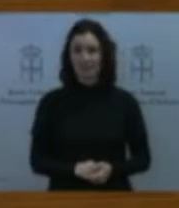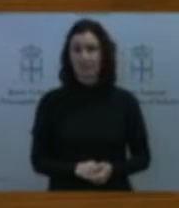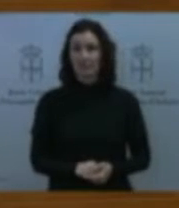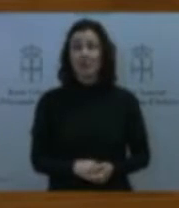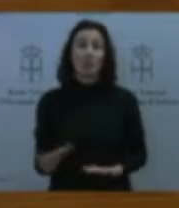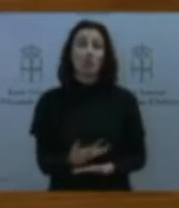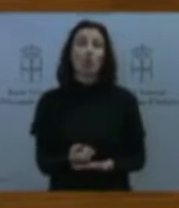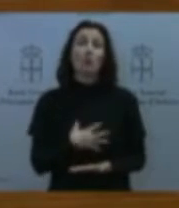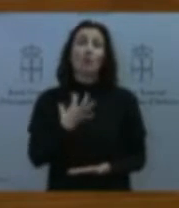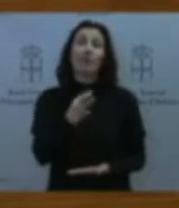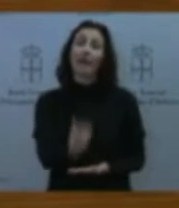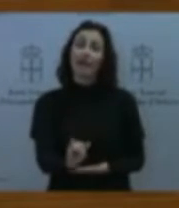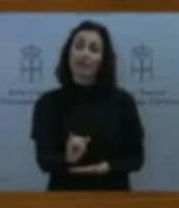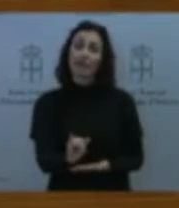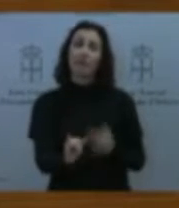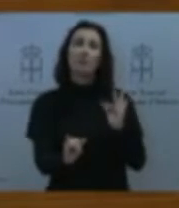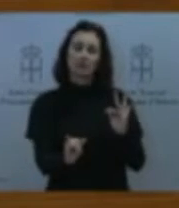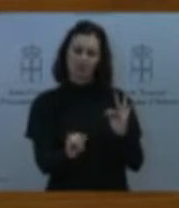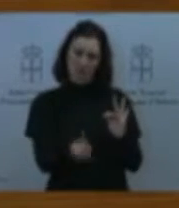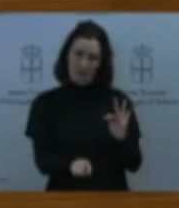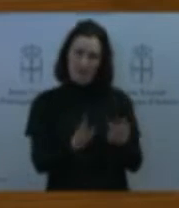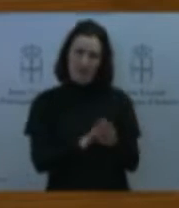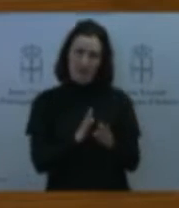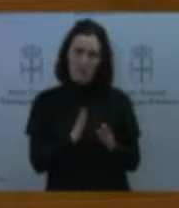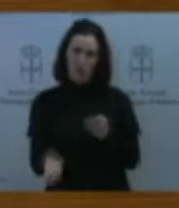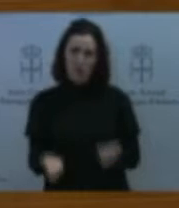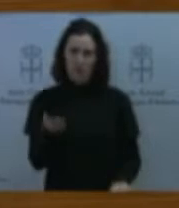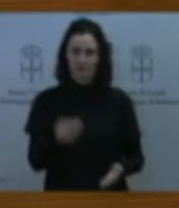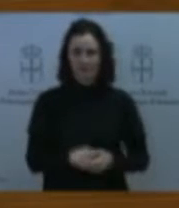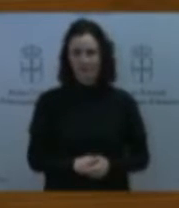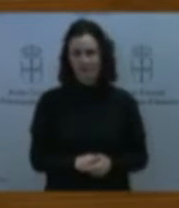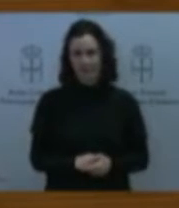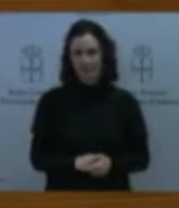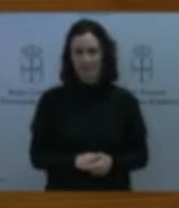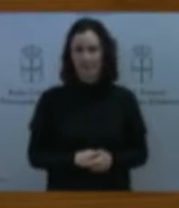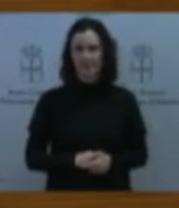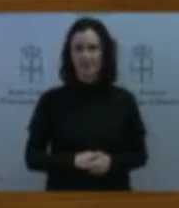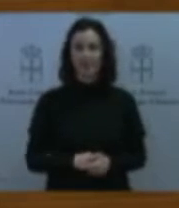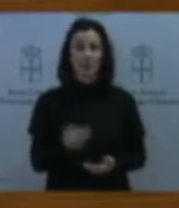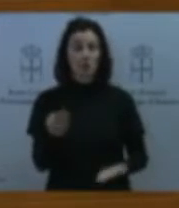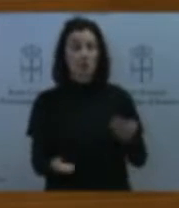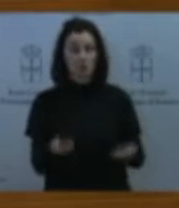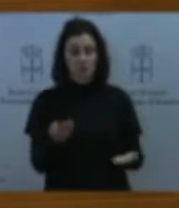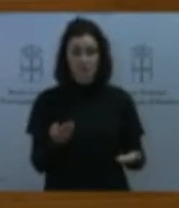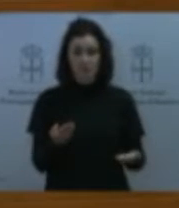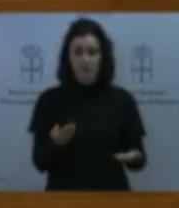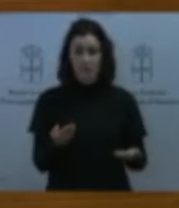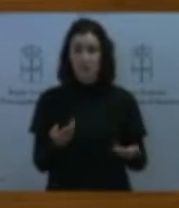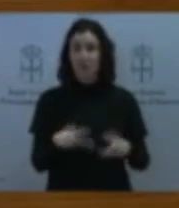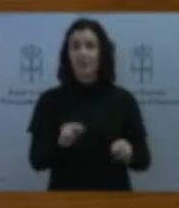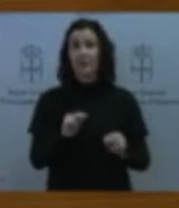las dos partes. En las dos partes que cierran un procedimiento participativo y que,